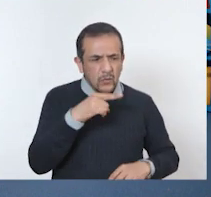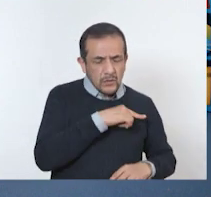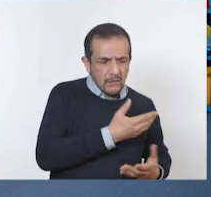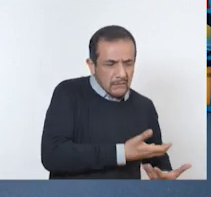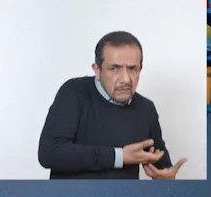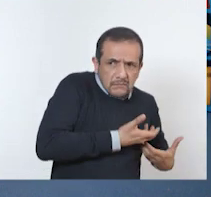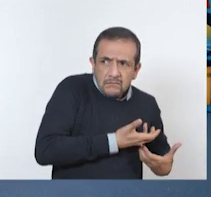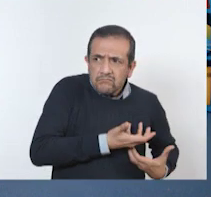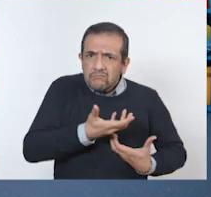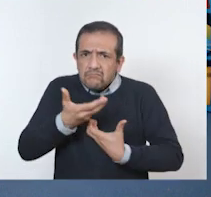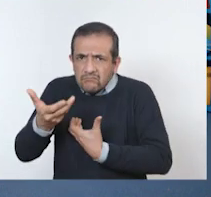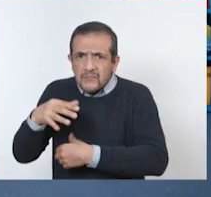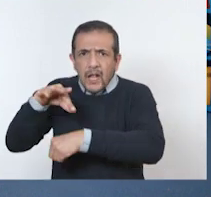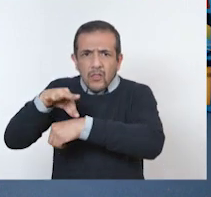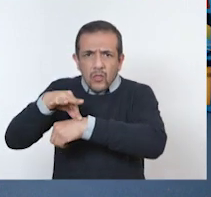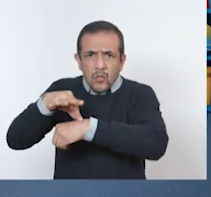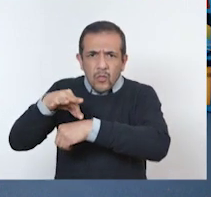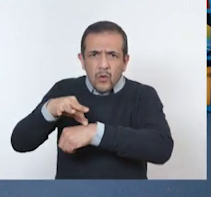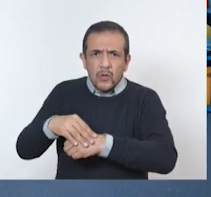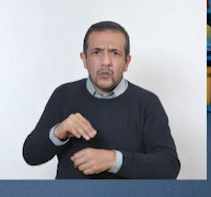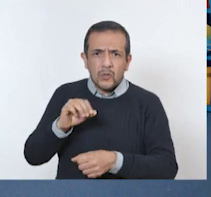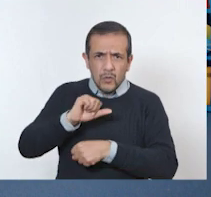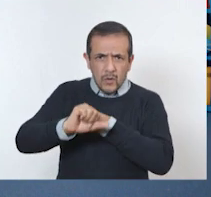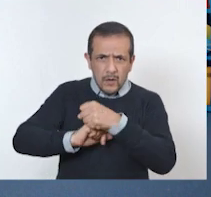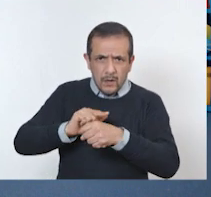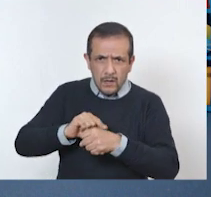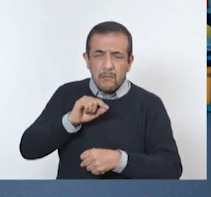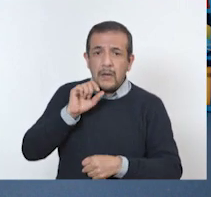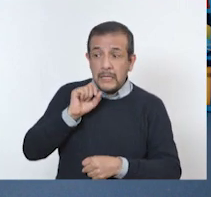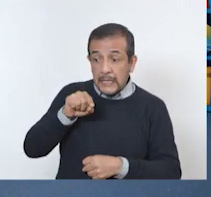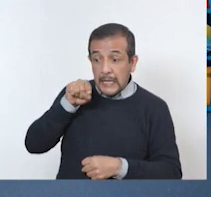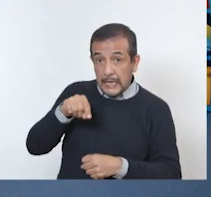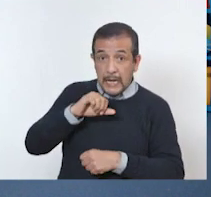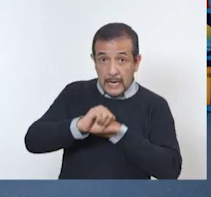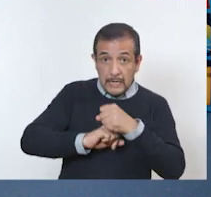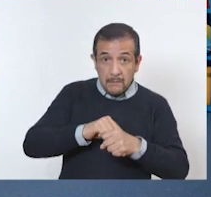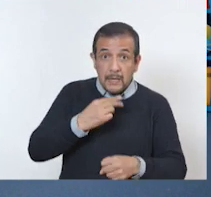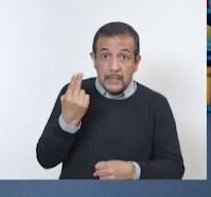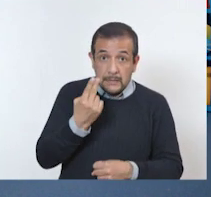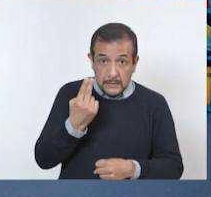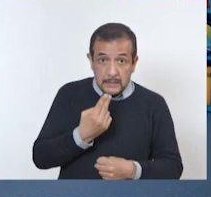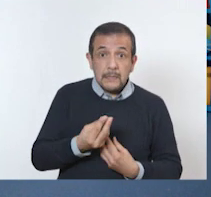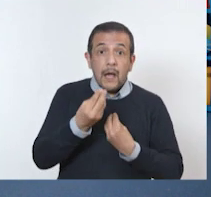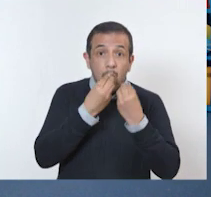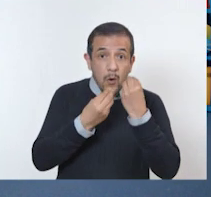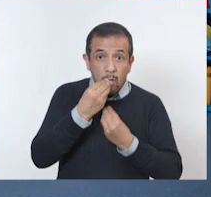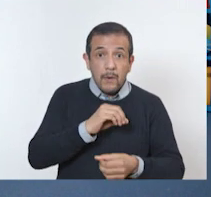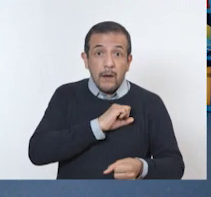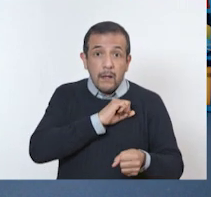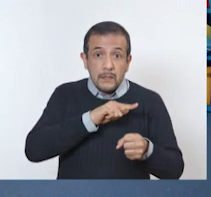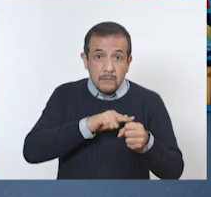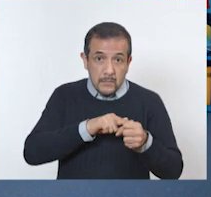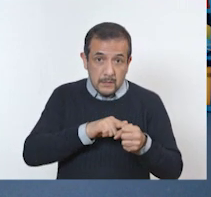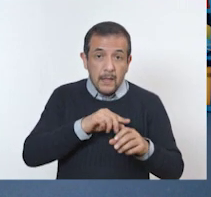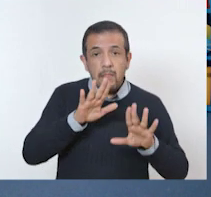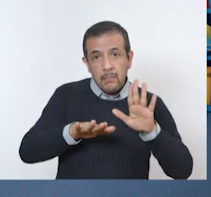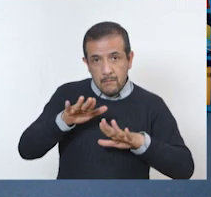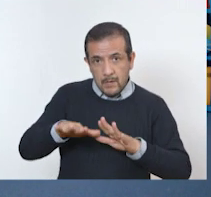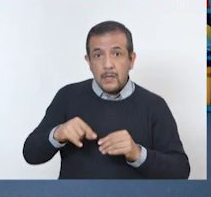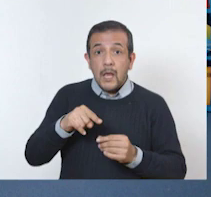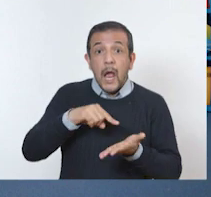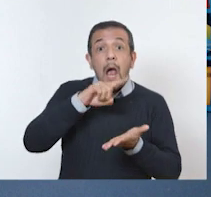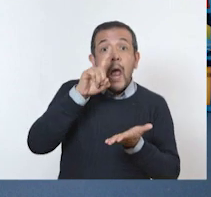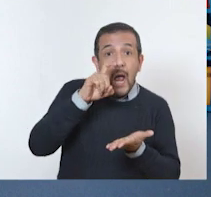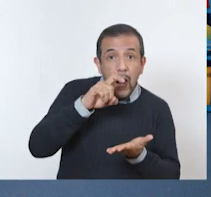veterinario. Claro. Igual que los humanos, requiere diariamente una alimentación adecuada según su especie y, desde luego, agua